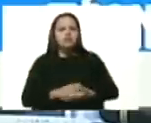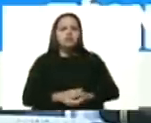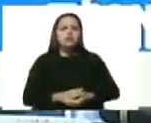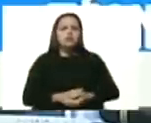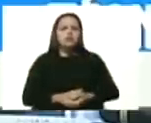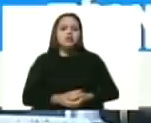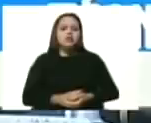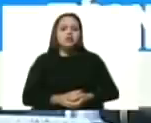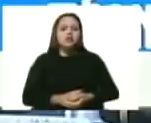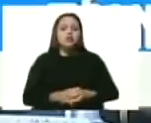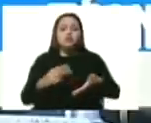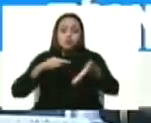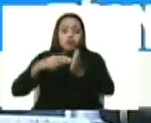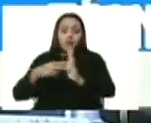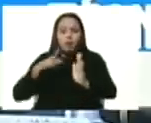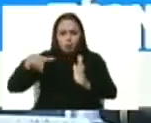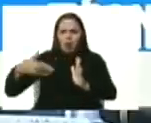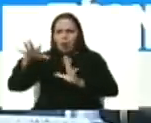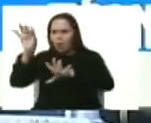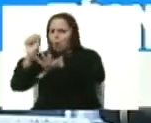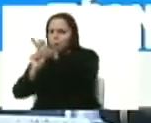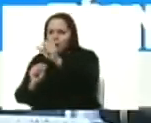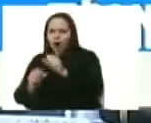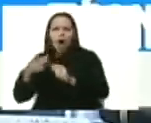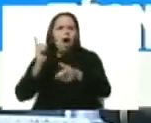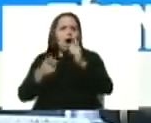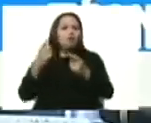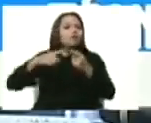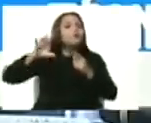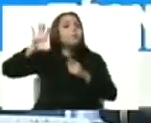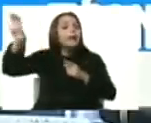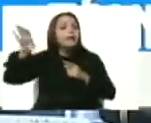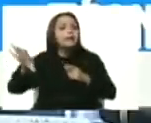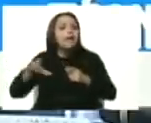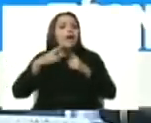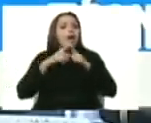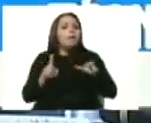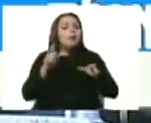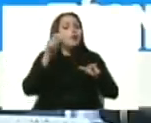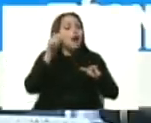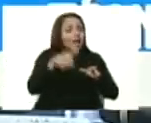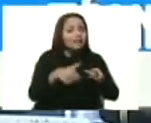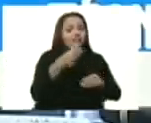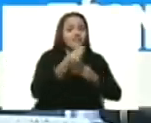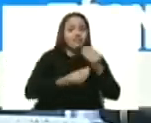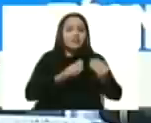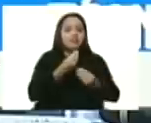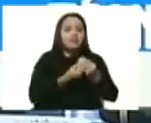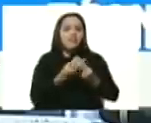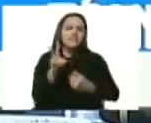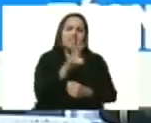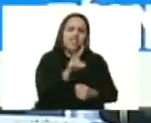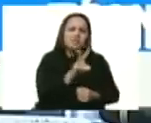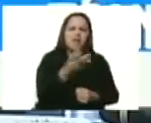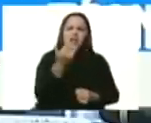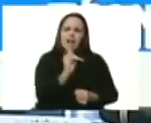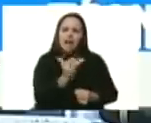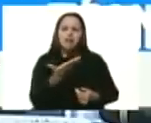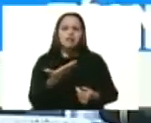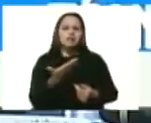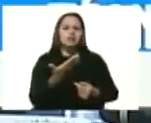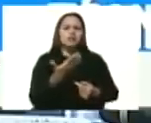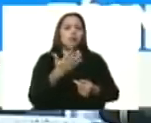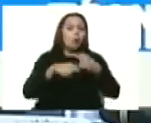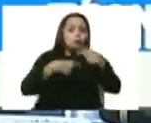cierran las importaciones. Bueno, que aquellos productos terminados que estén compitiendo o afectando